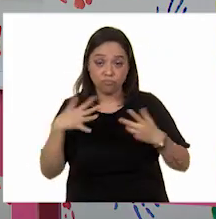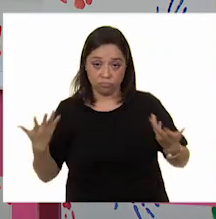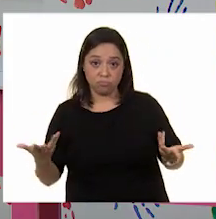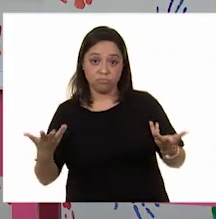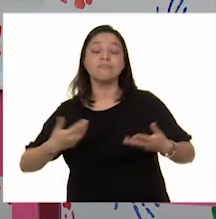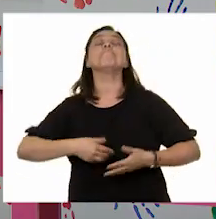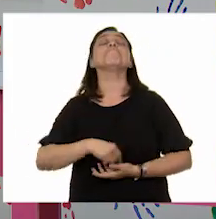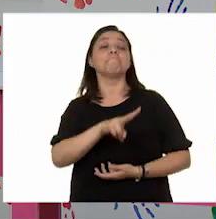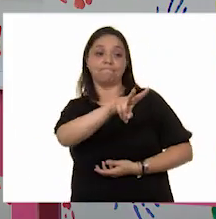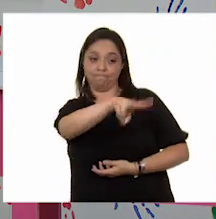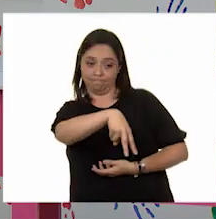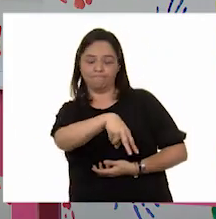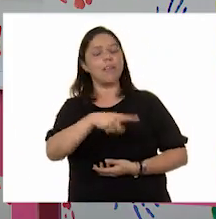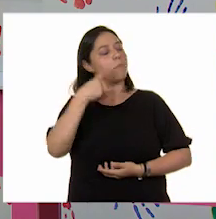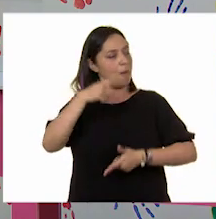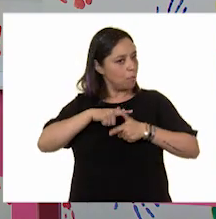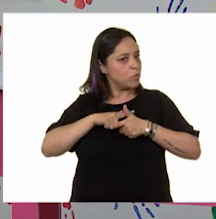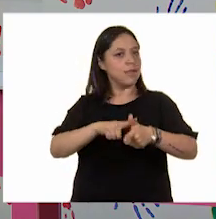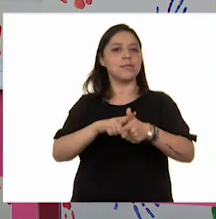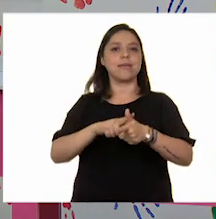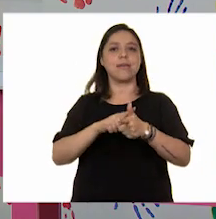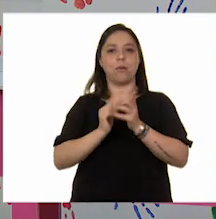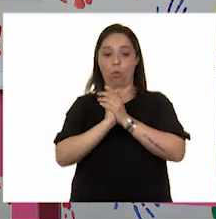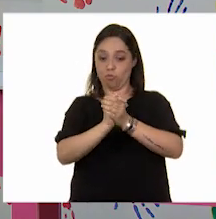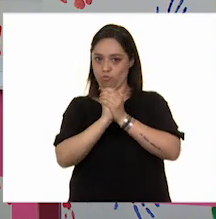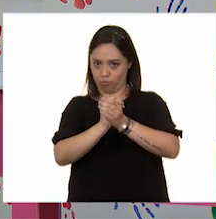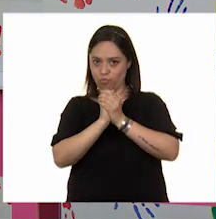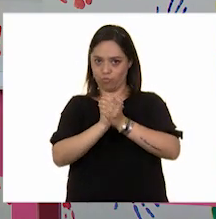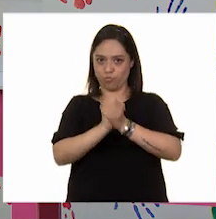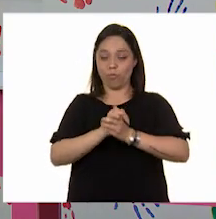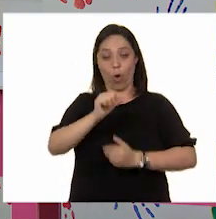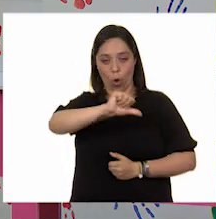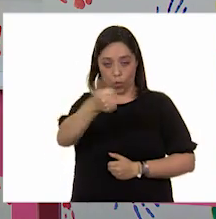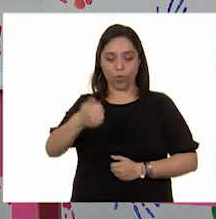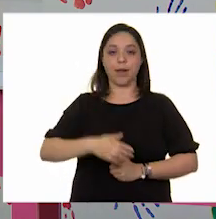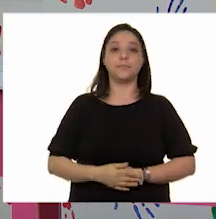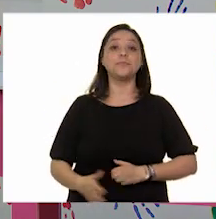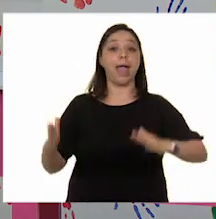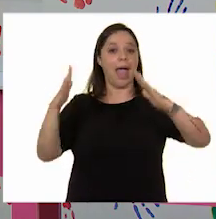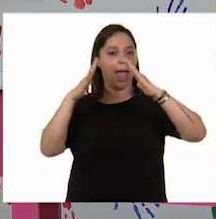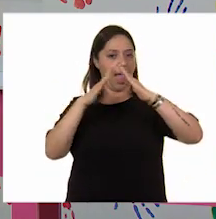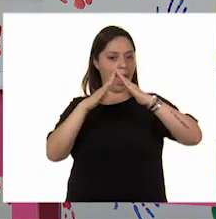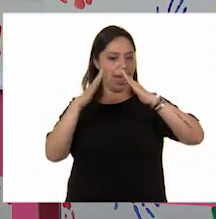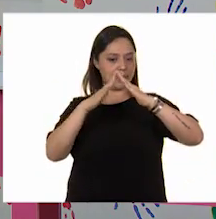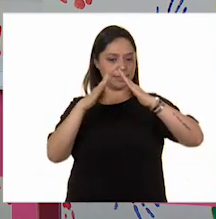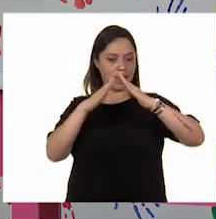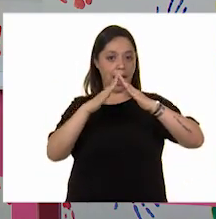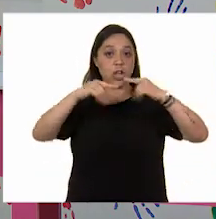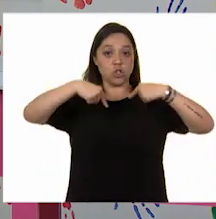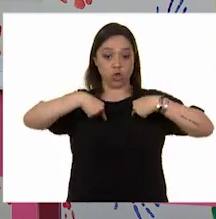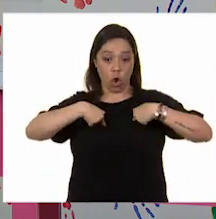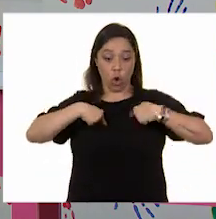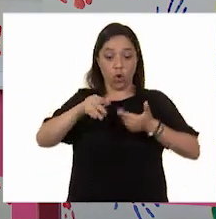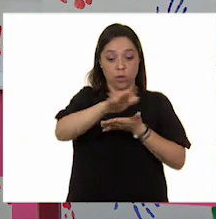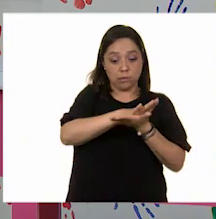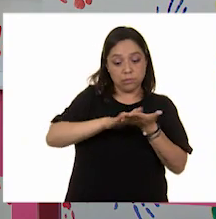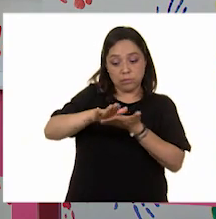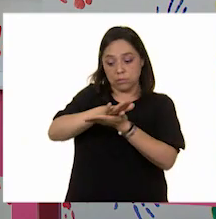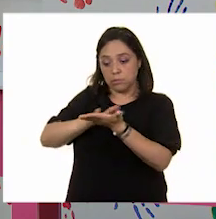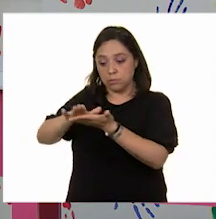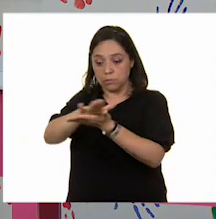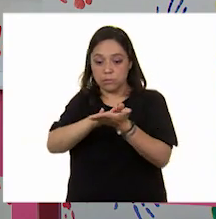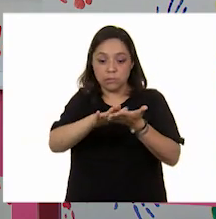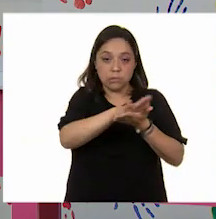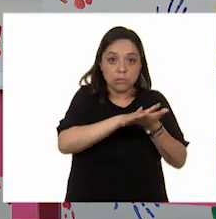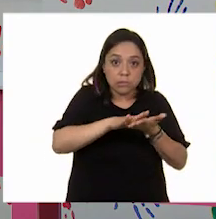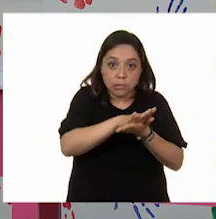continuemos con nuestra lotería. Siguiente carta. En mi casa, cuando los lavo, ahorro agua, cierro